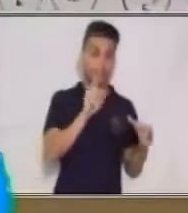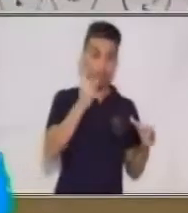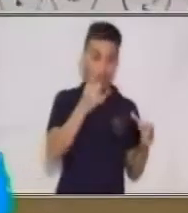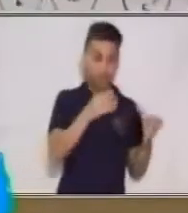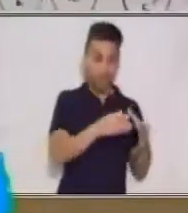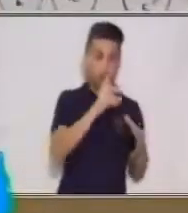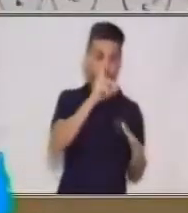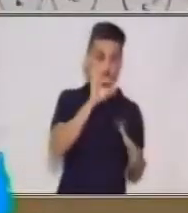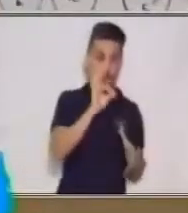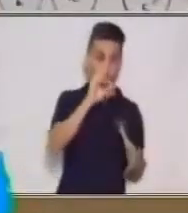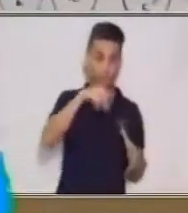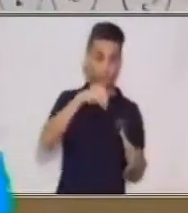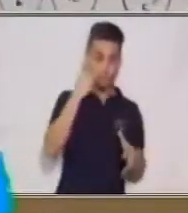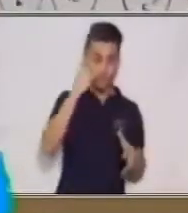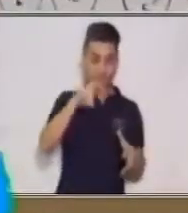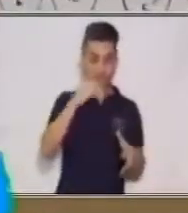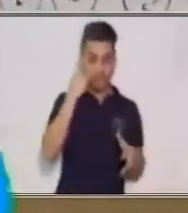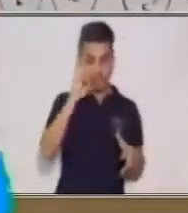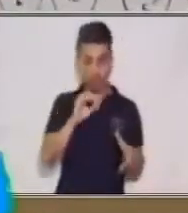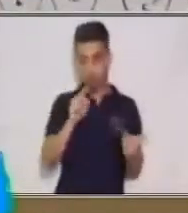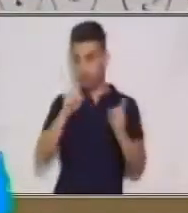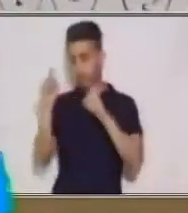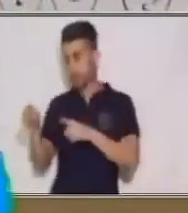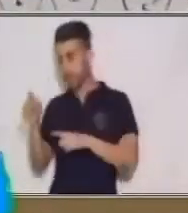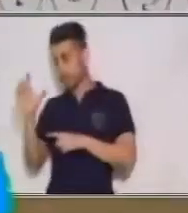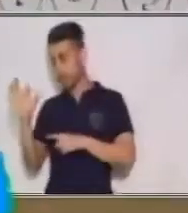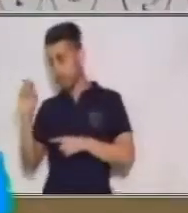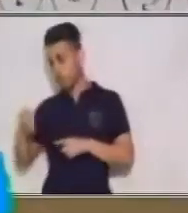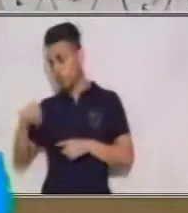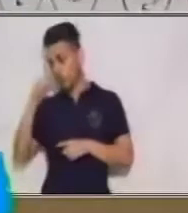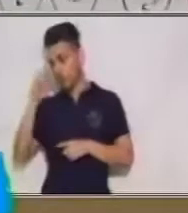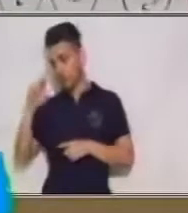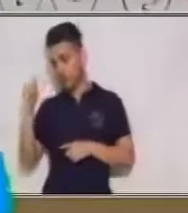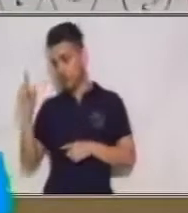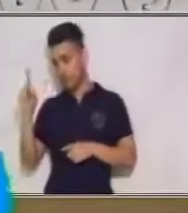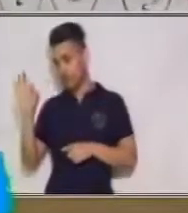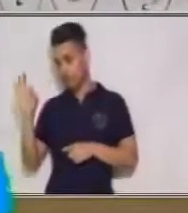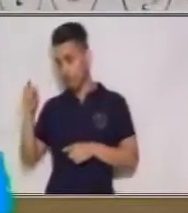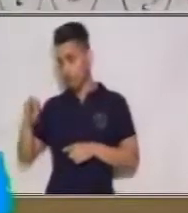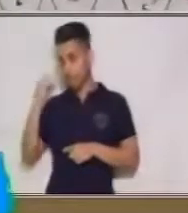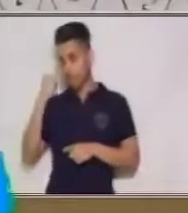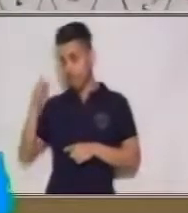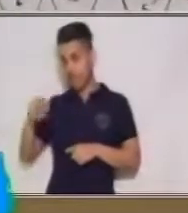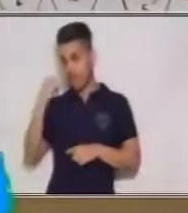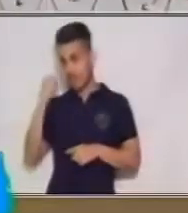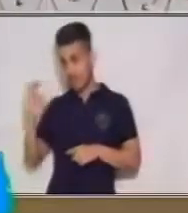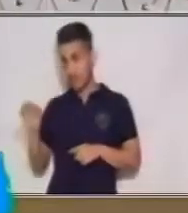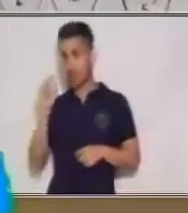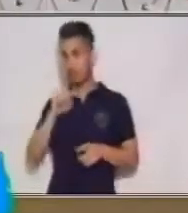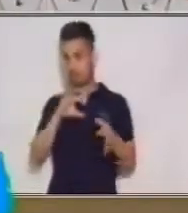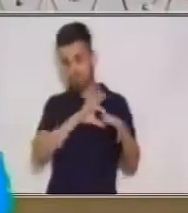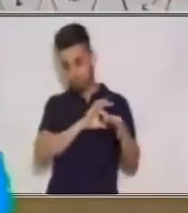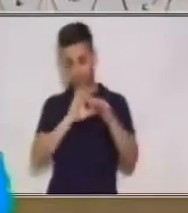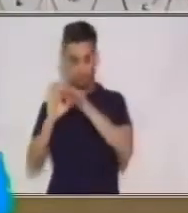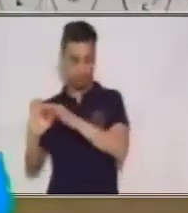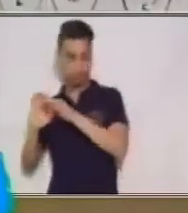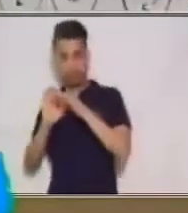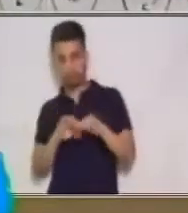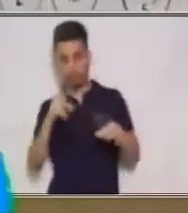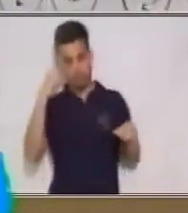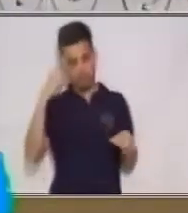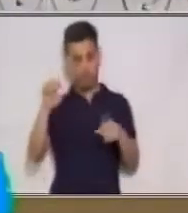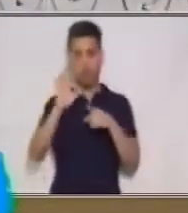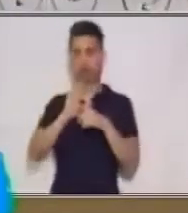Entonces, podemos decir que esto es una función, que sí representa una función, y que esta